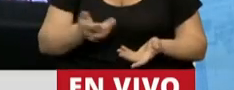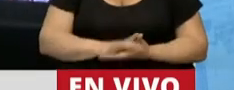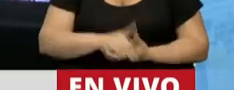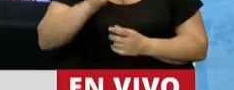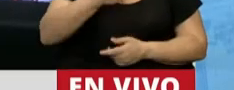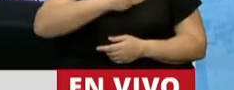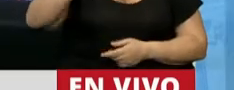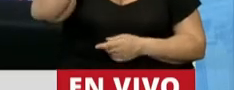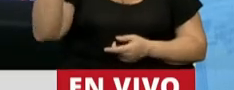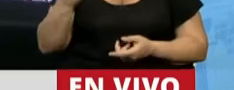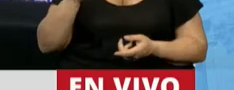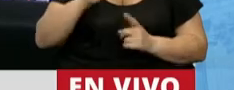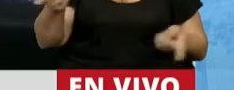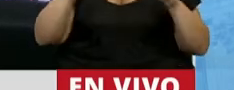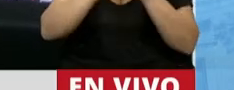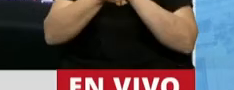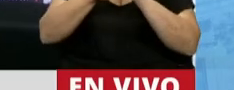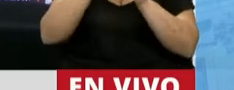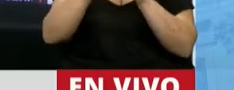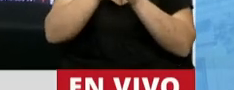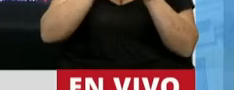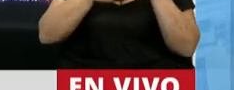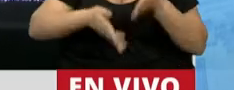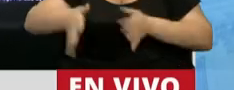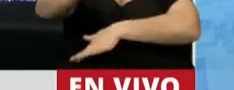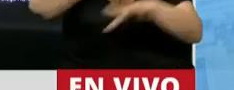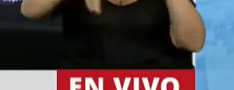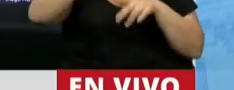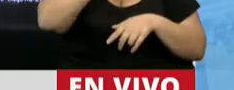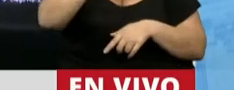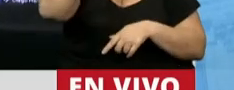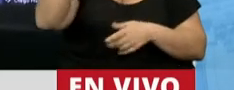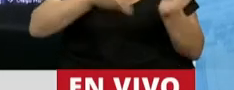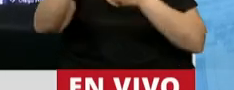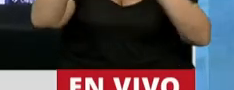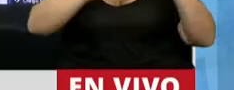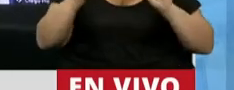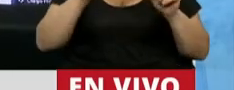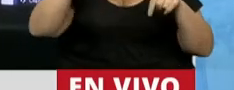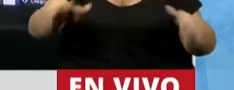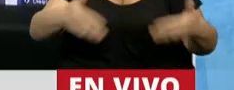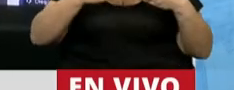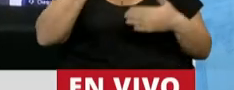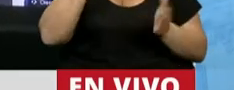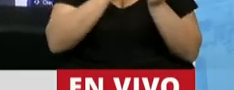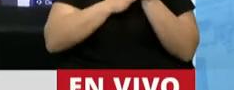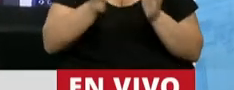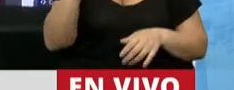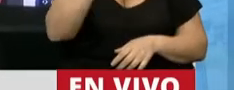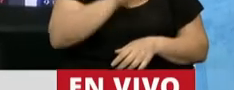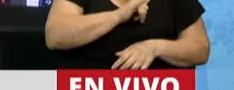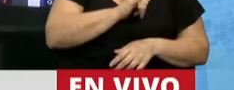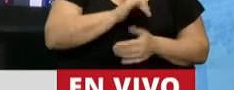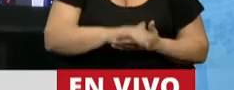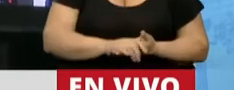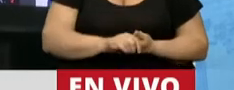anuencia del Gobierno Nacional que no restablece la libre circulación en rutas nacionales. En esta cuarentena hemos sido testigos diariamente de la